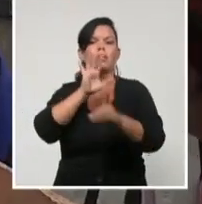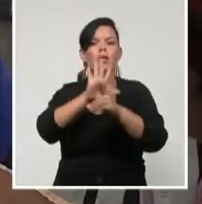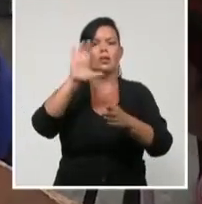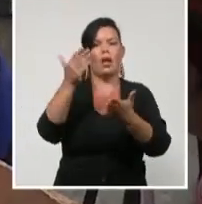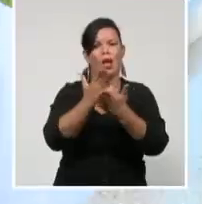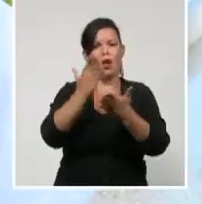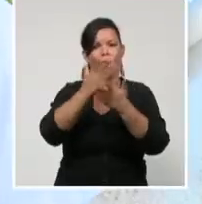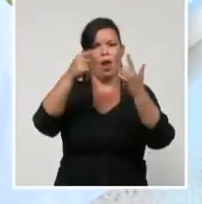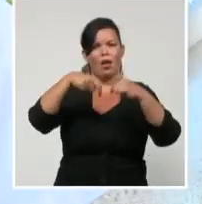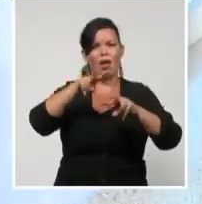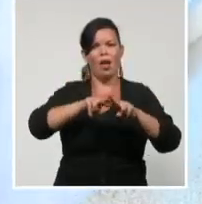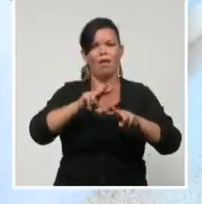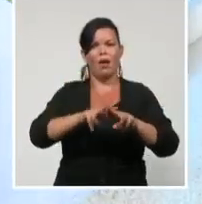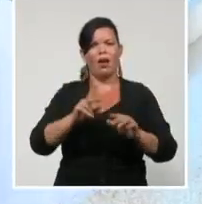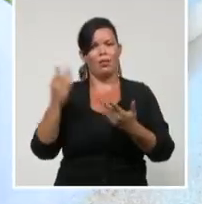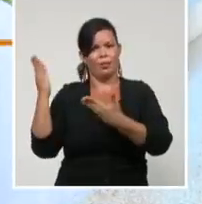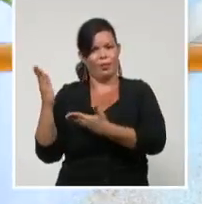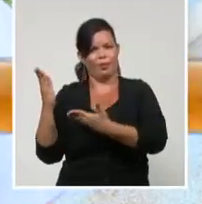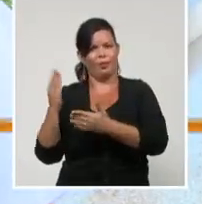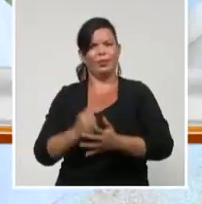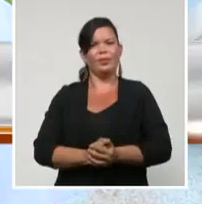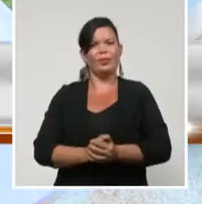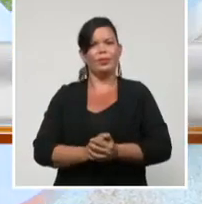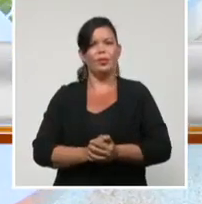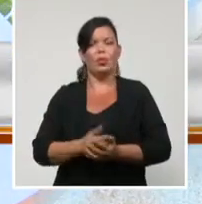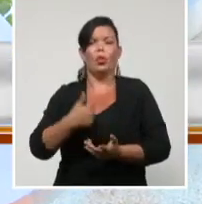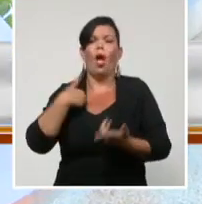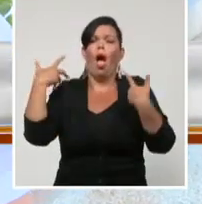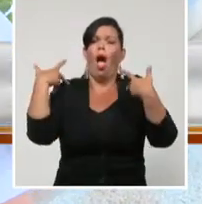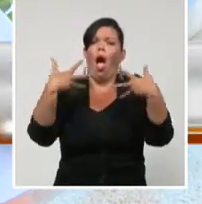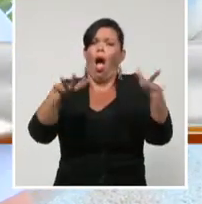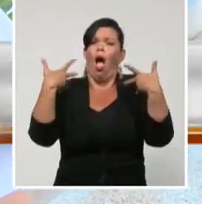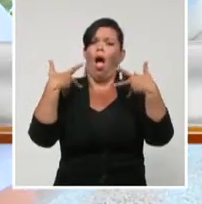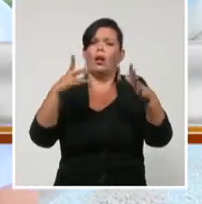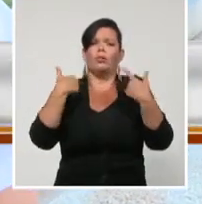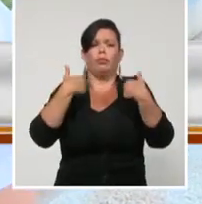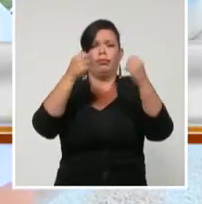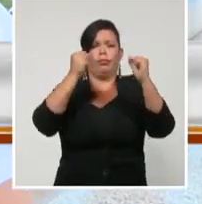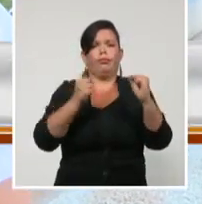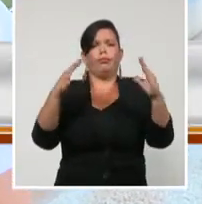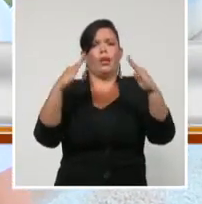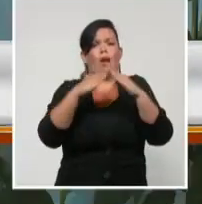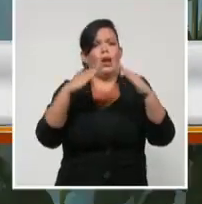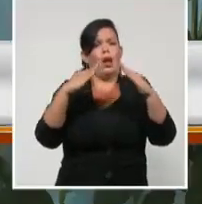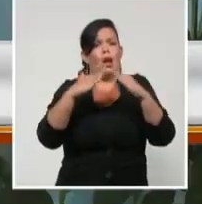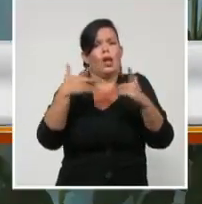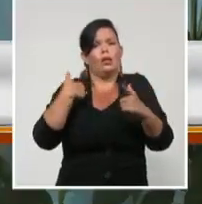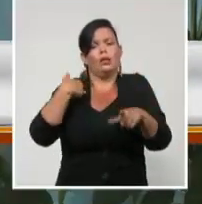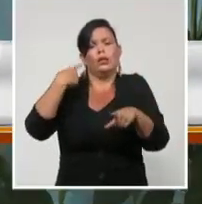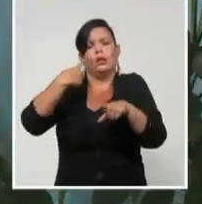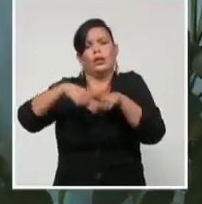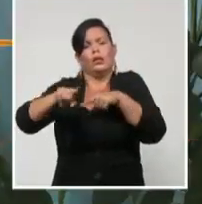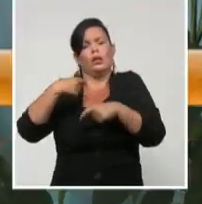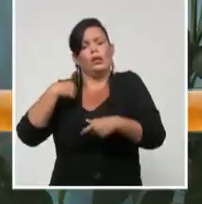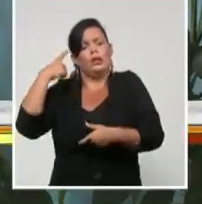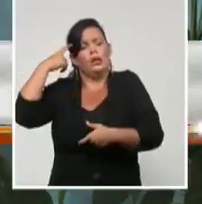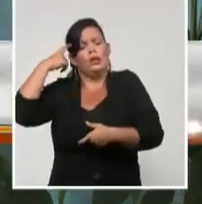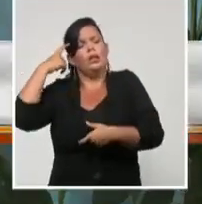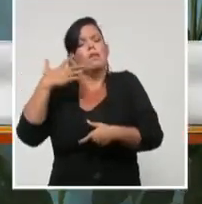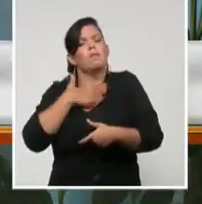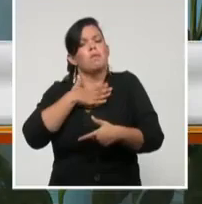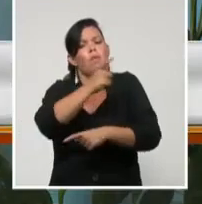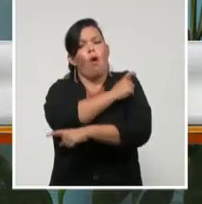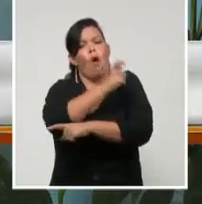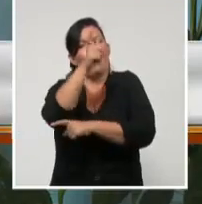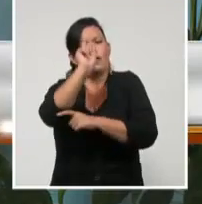Habana. Hace rato que no vengo, hace rato que no veo a maestra y a mi señor. Extrañaba a mi maestra, a mis